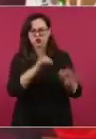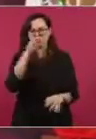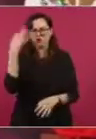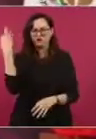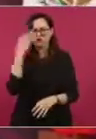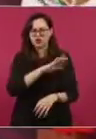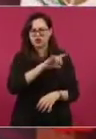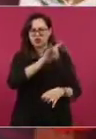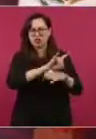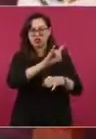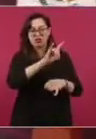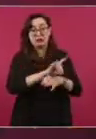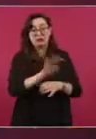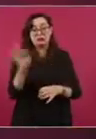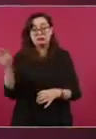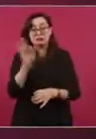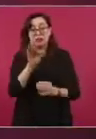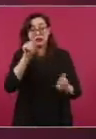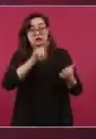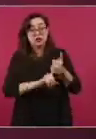pero vamos a ver el resultado.